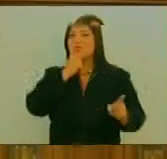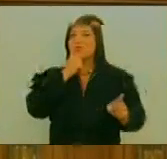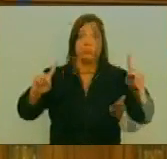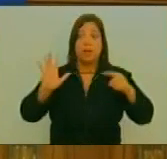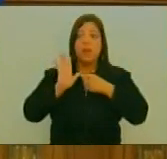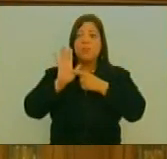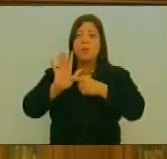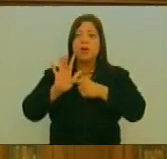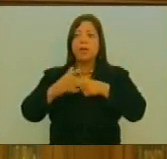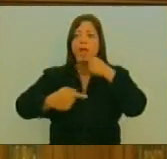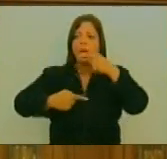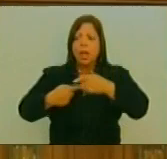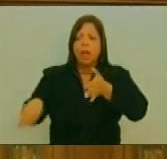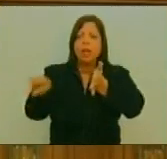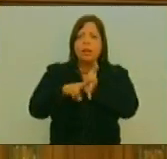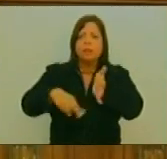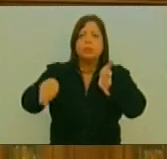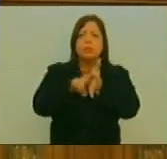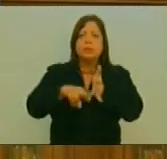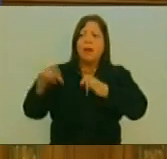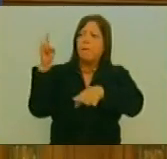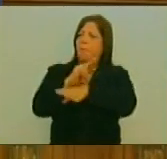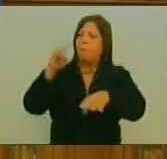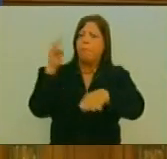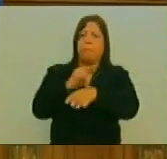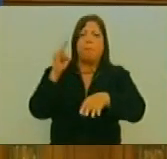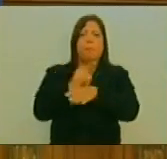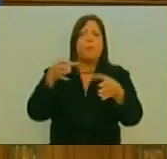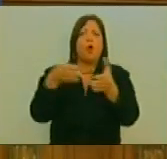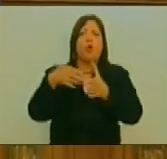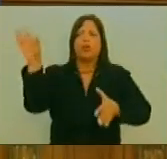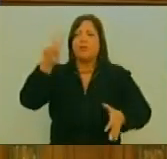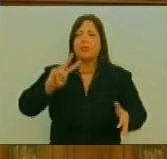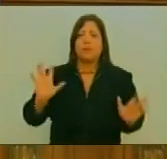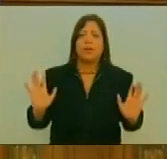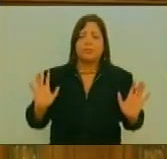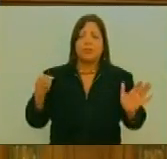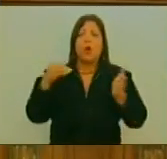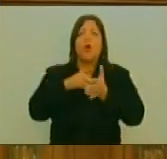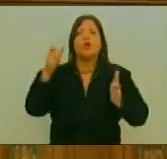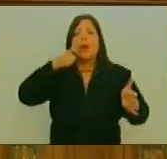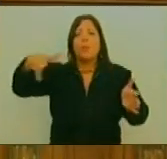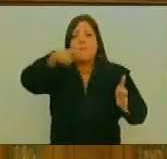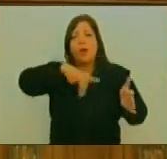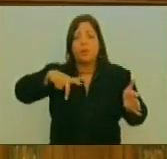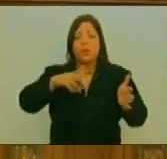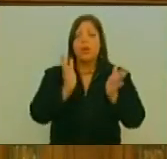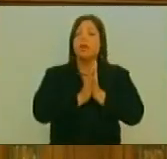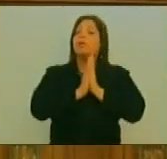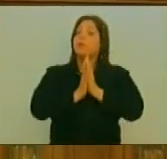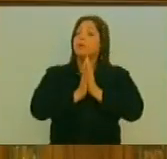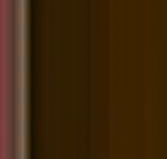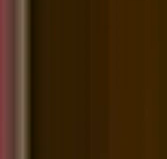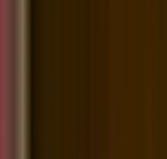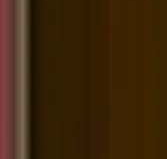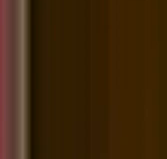encontrado Sistemáticamente Traición A los intereses De nuestro pueblo Así que es deber Fundamental